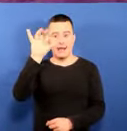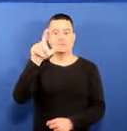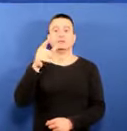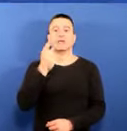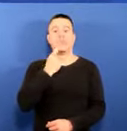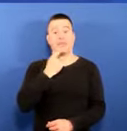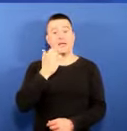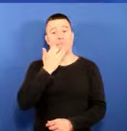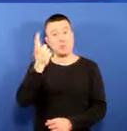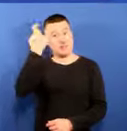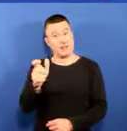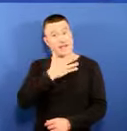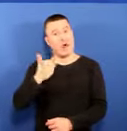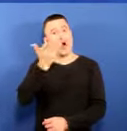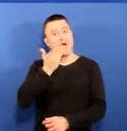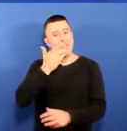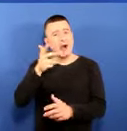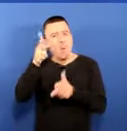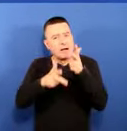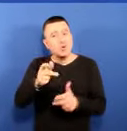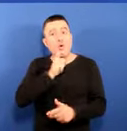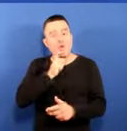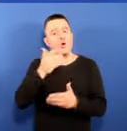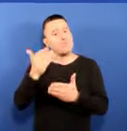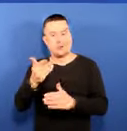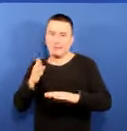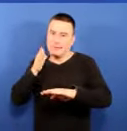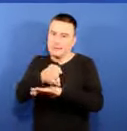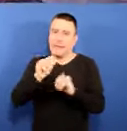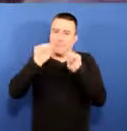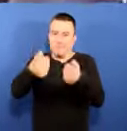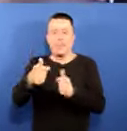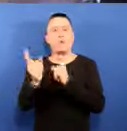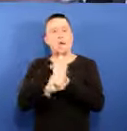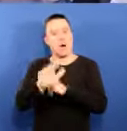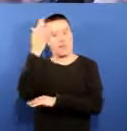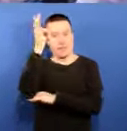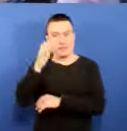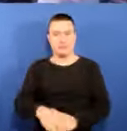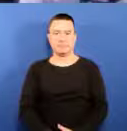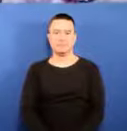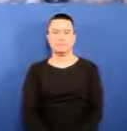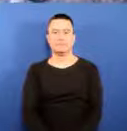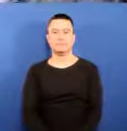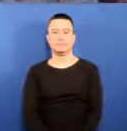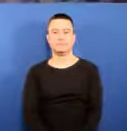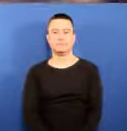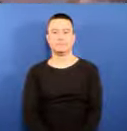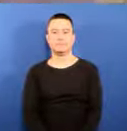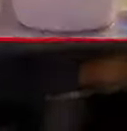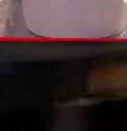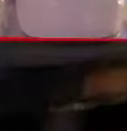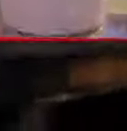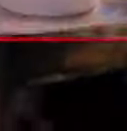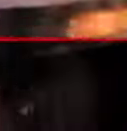como escaparate de Bilbao y Vizcaya al mundo ante un público que se ha mostrado muy interesado en la oferta. Asimismo, el diputado de